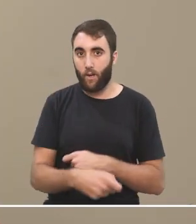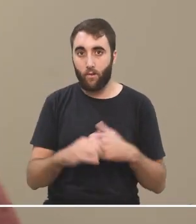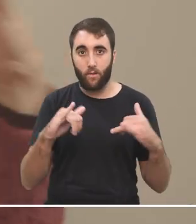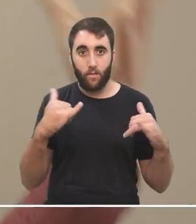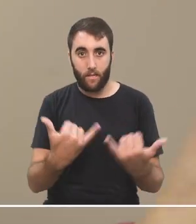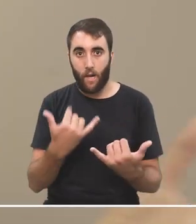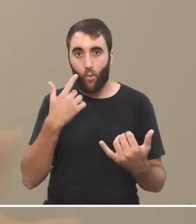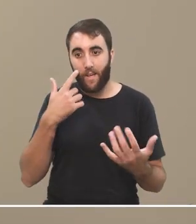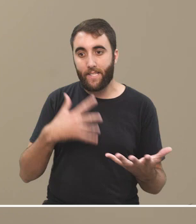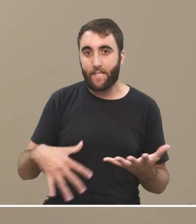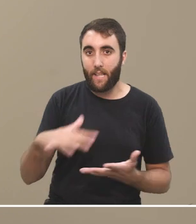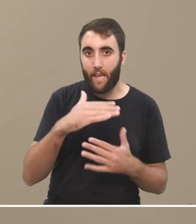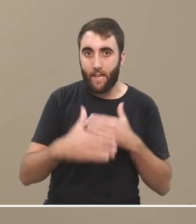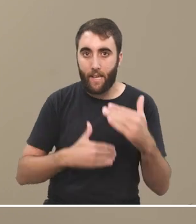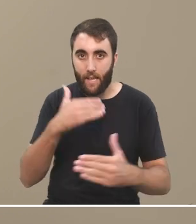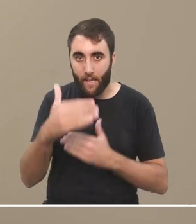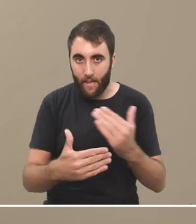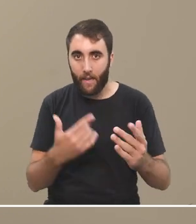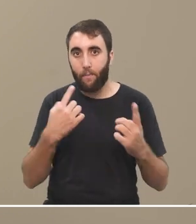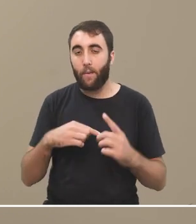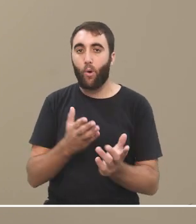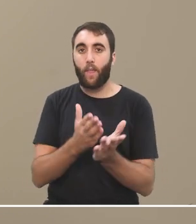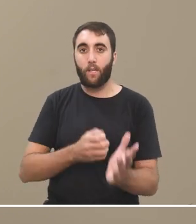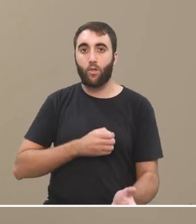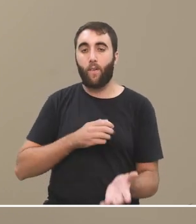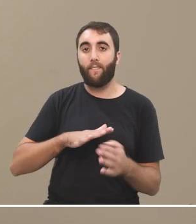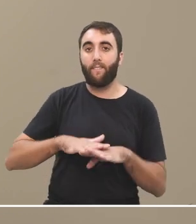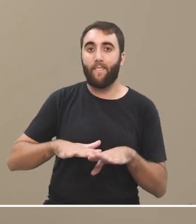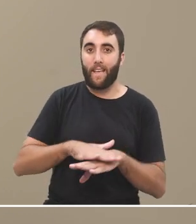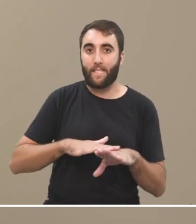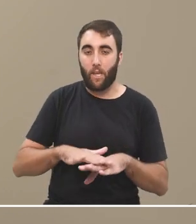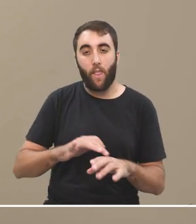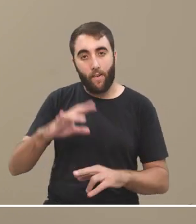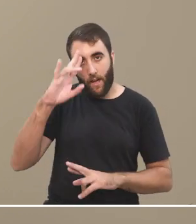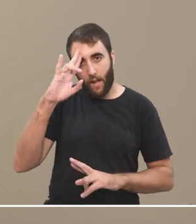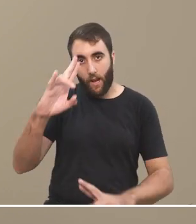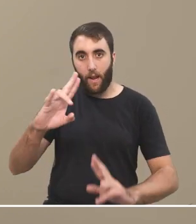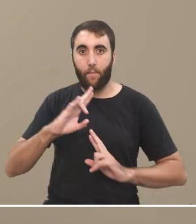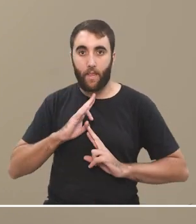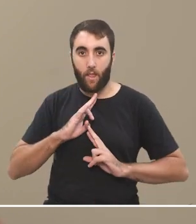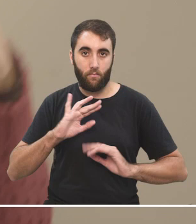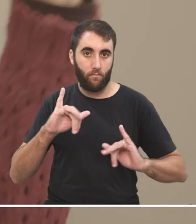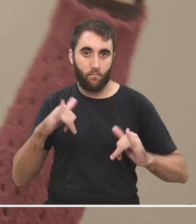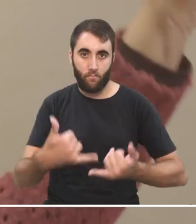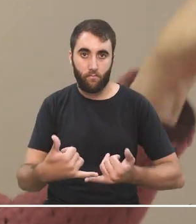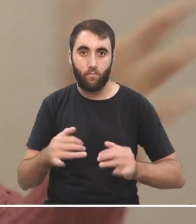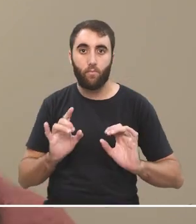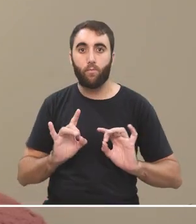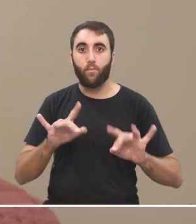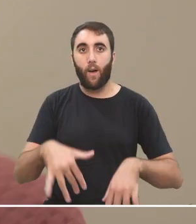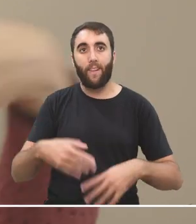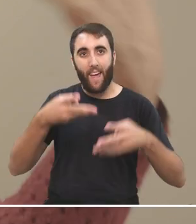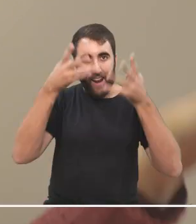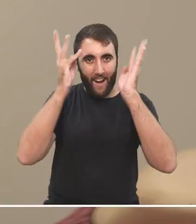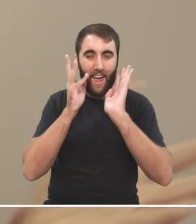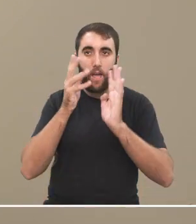una serie de de derechos básicos que deben ser respetados y no solamente el rey